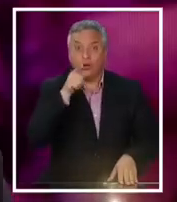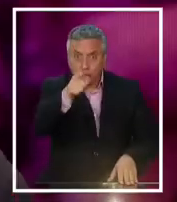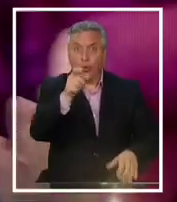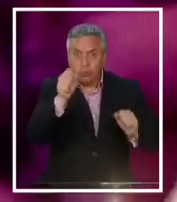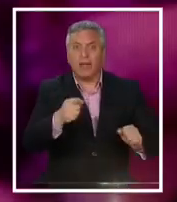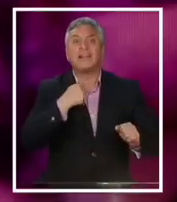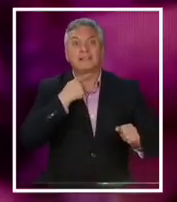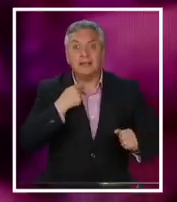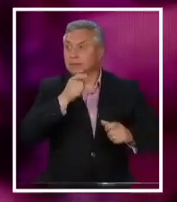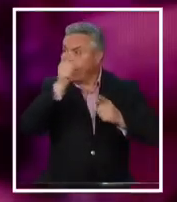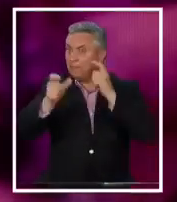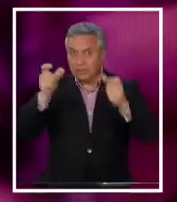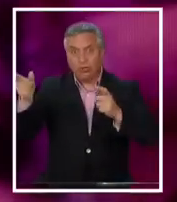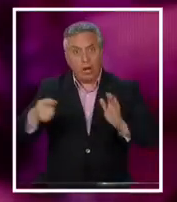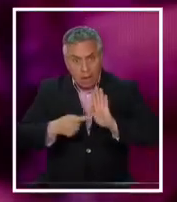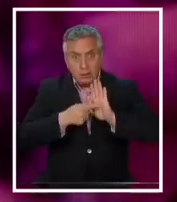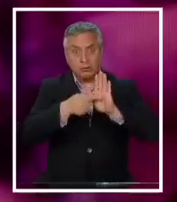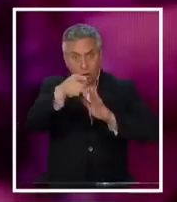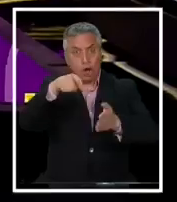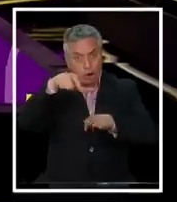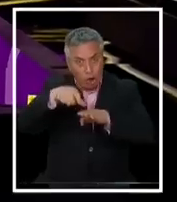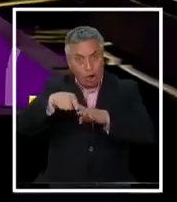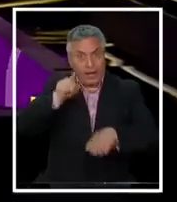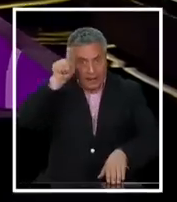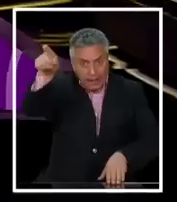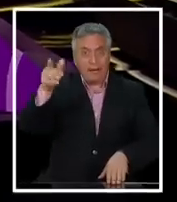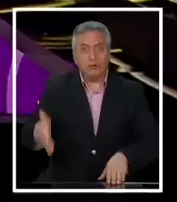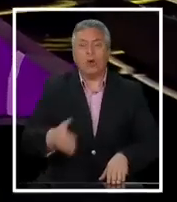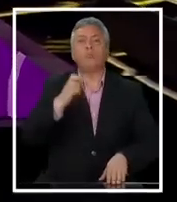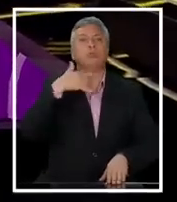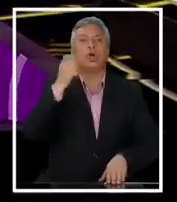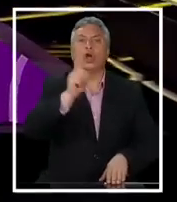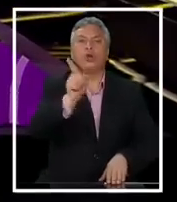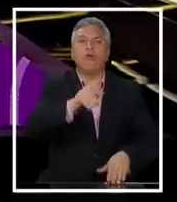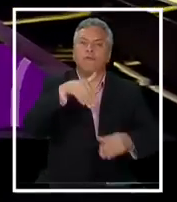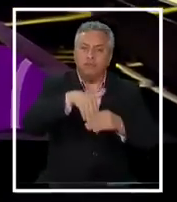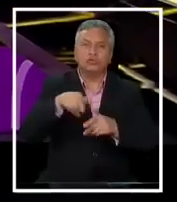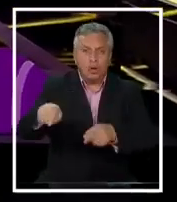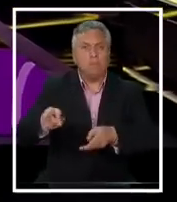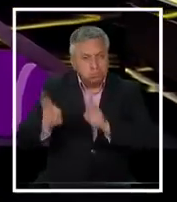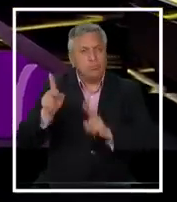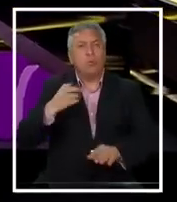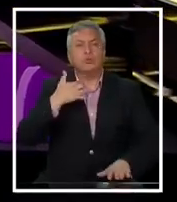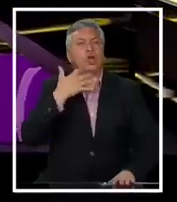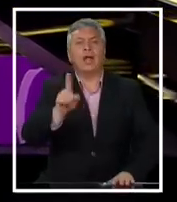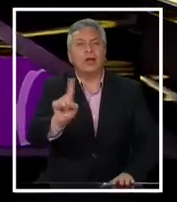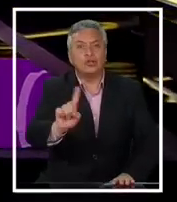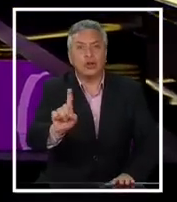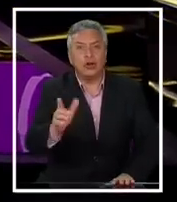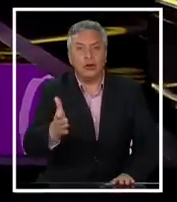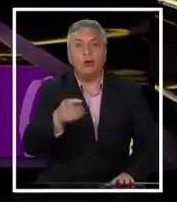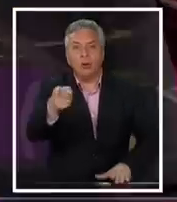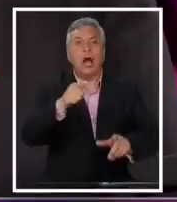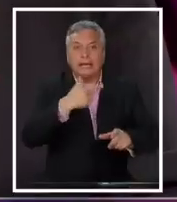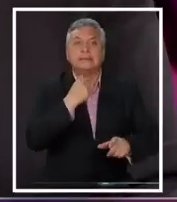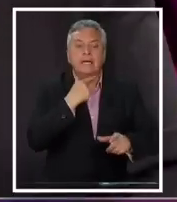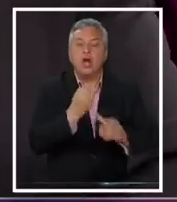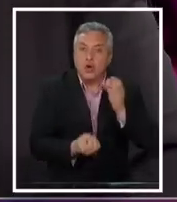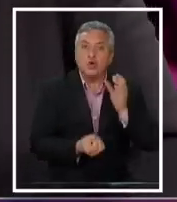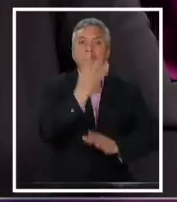tu interés y el de la gente que representas en el Congreso. Entonces, ¿por no podemos hacer esta diferencia en el Congreso y tenemos que hacer una nueva Constitución? A primero no